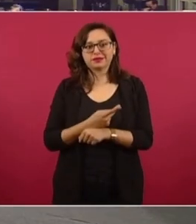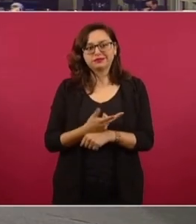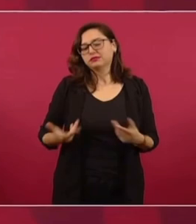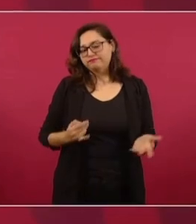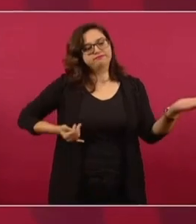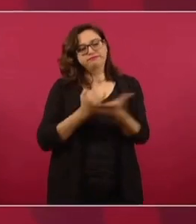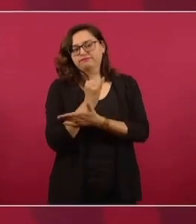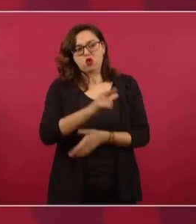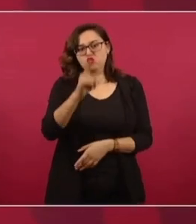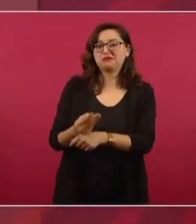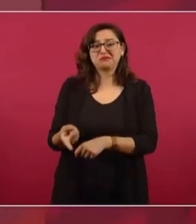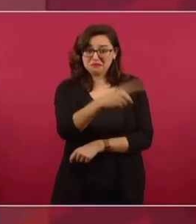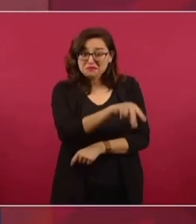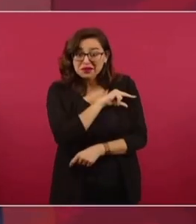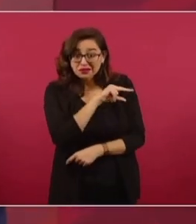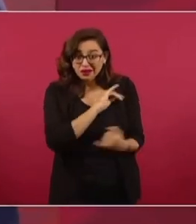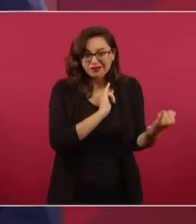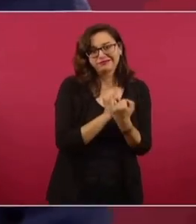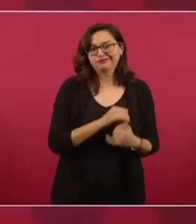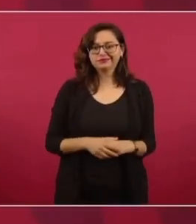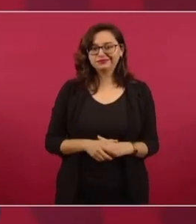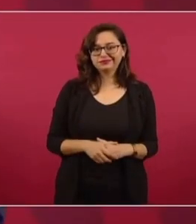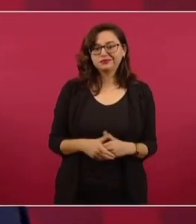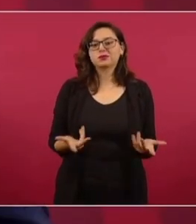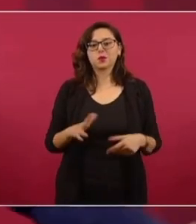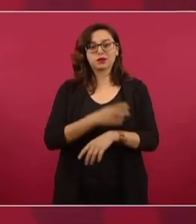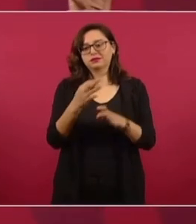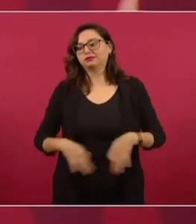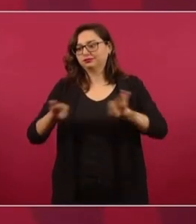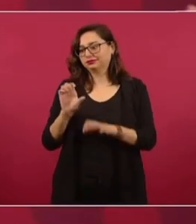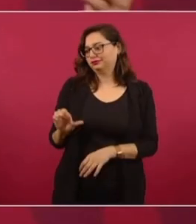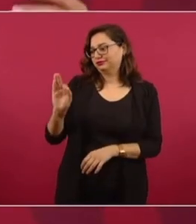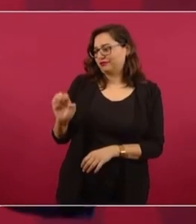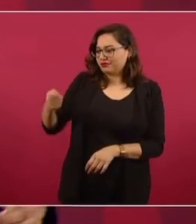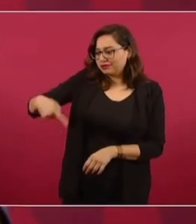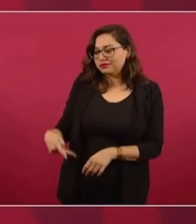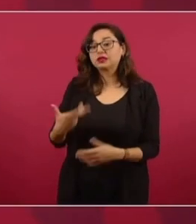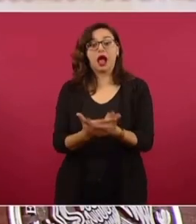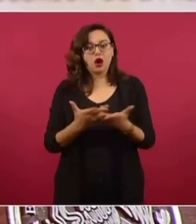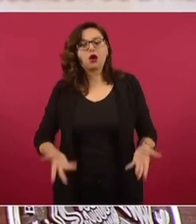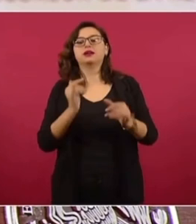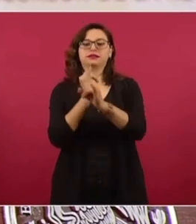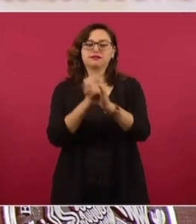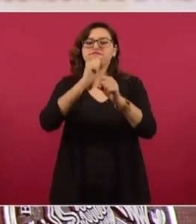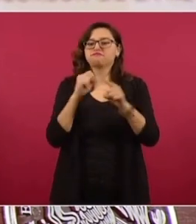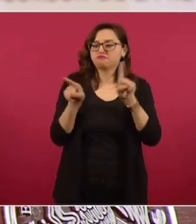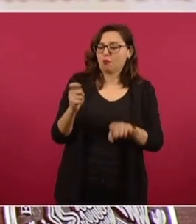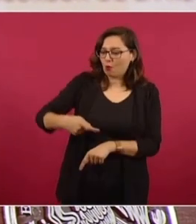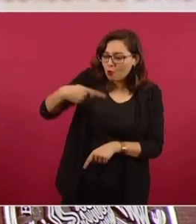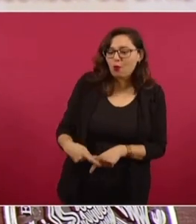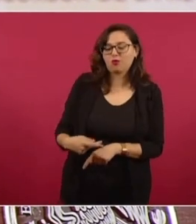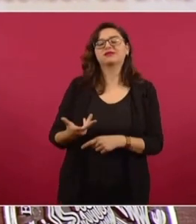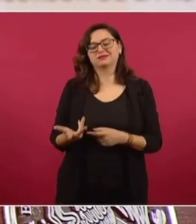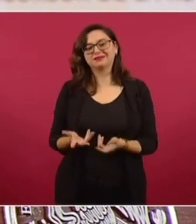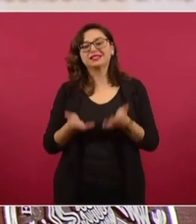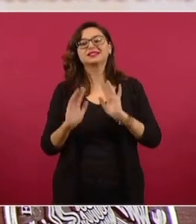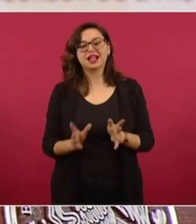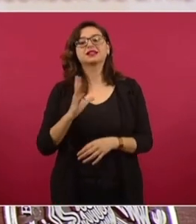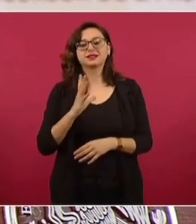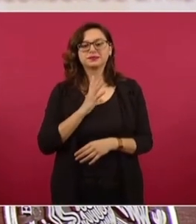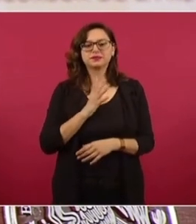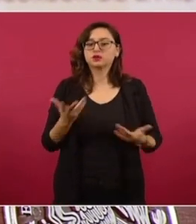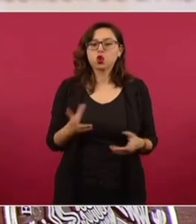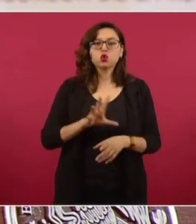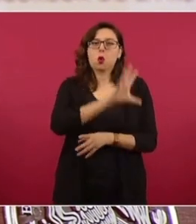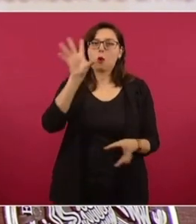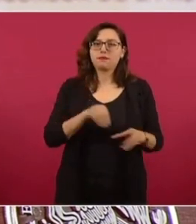industria eléctrica. Entonces, ahora ya tenemos esta empresa de todos los mexicanos. Desde luego, es